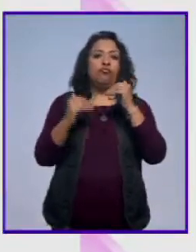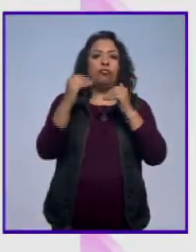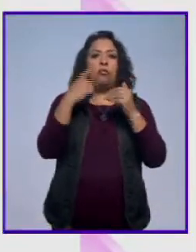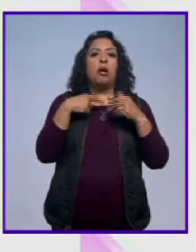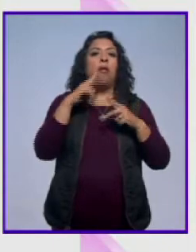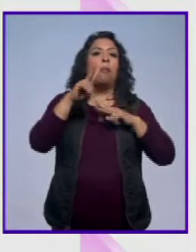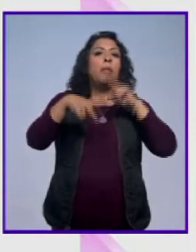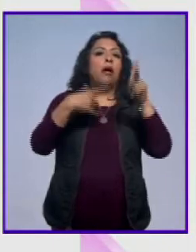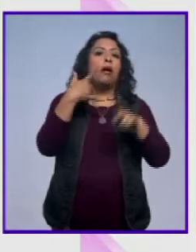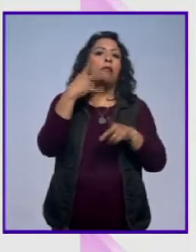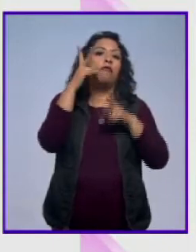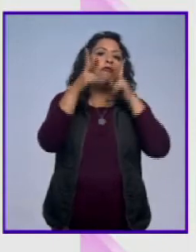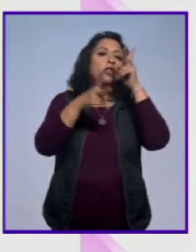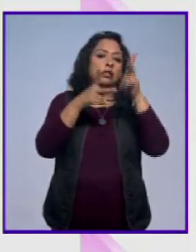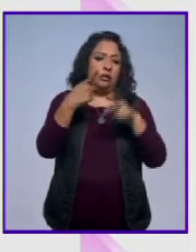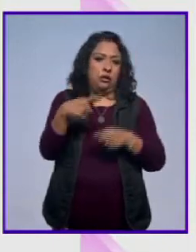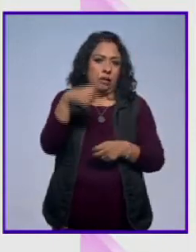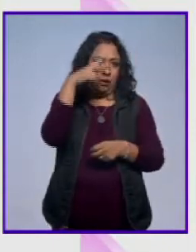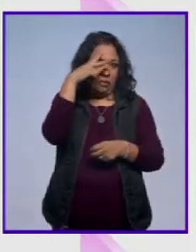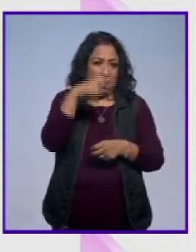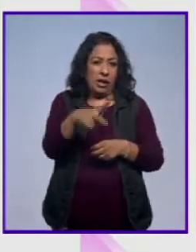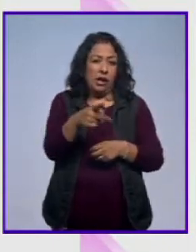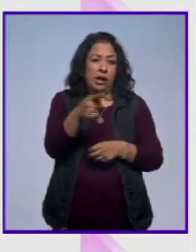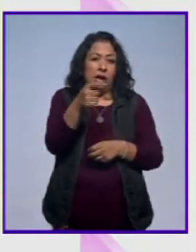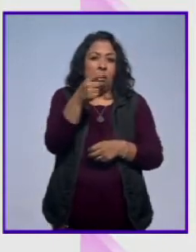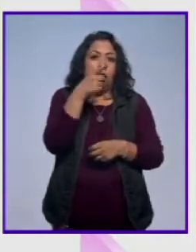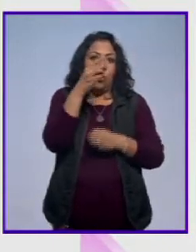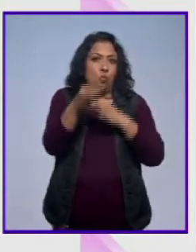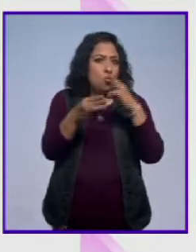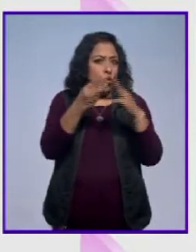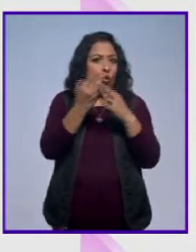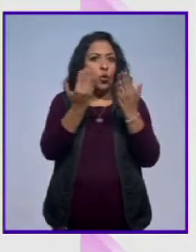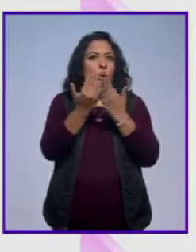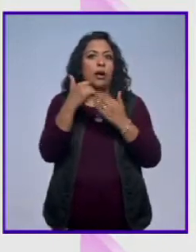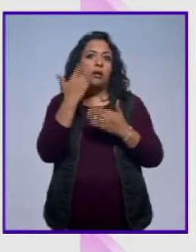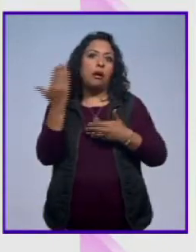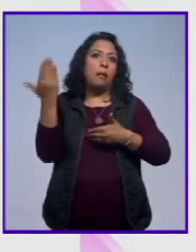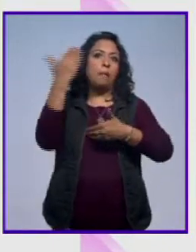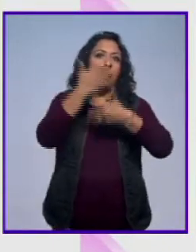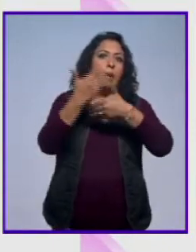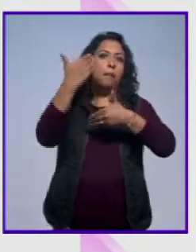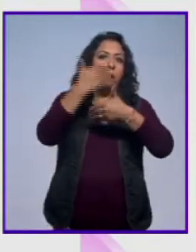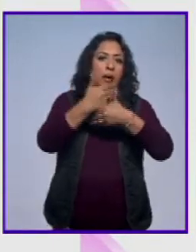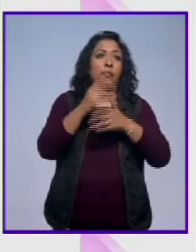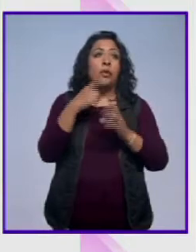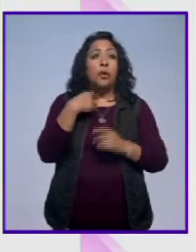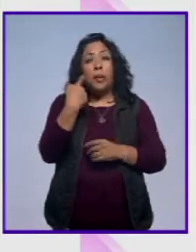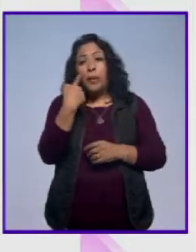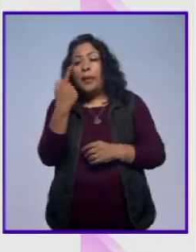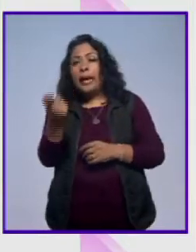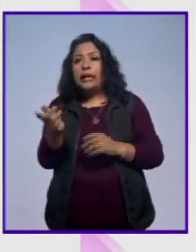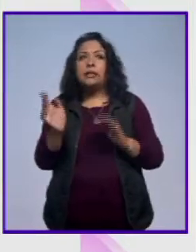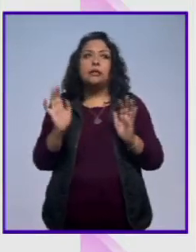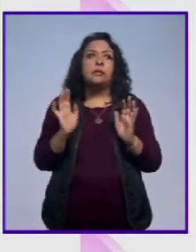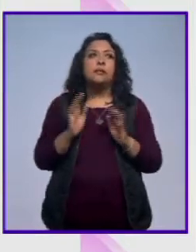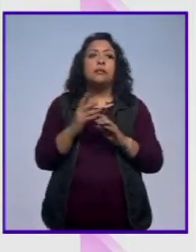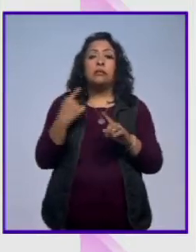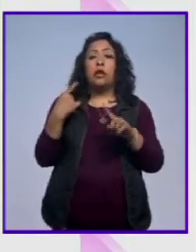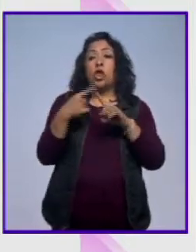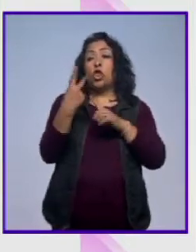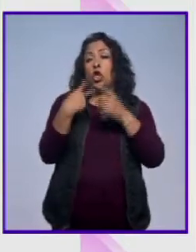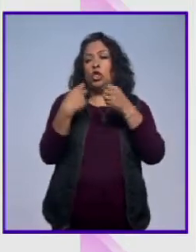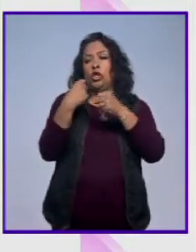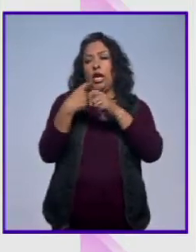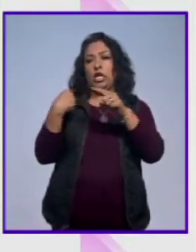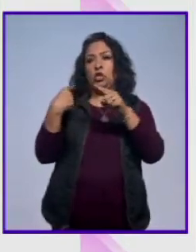En México, casi diría que en el mundo, si tú volteas a ver en los últimos dos